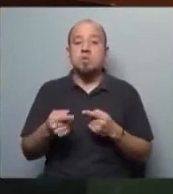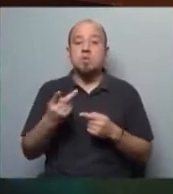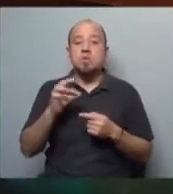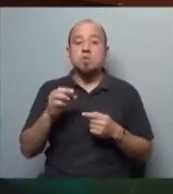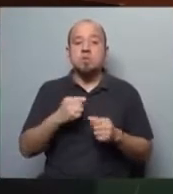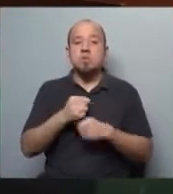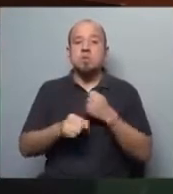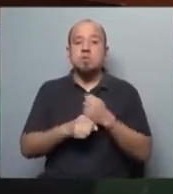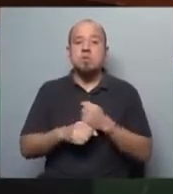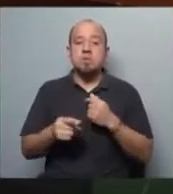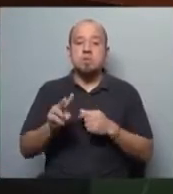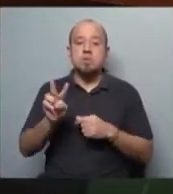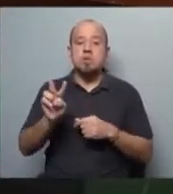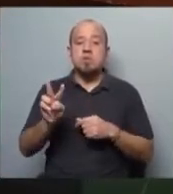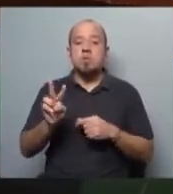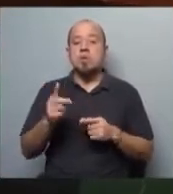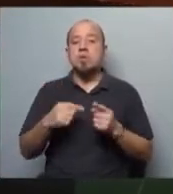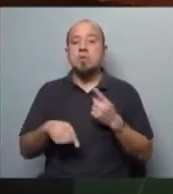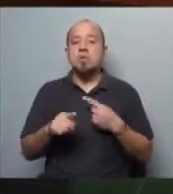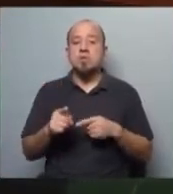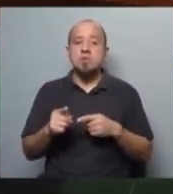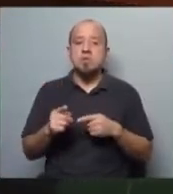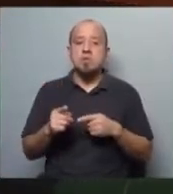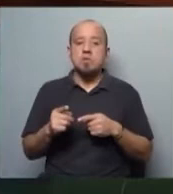años de relación con Venezuela. Entonces, digamos,